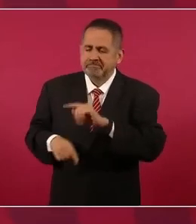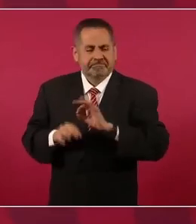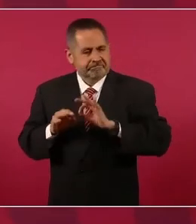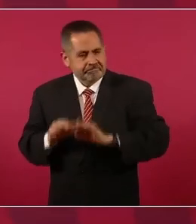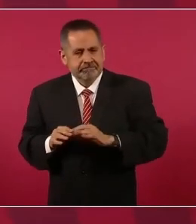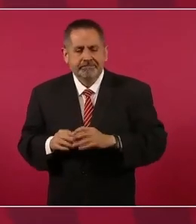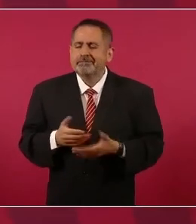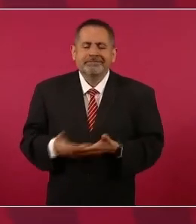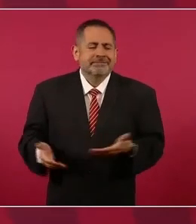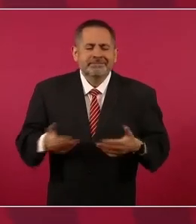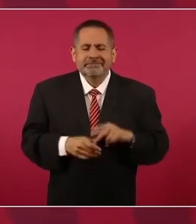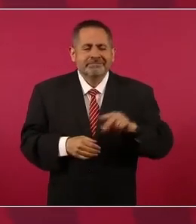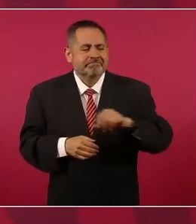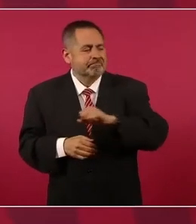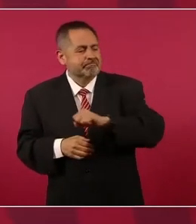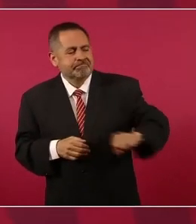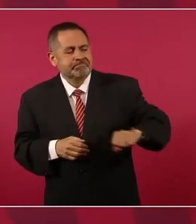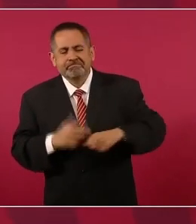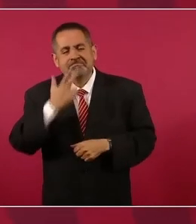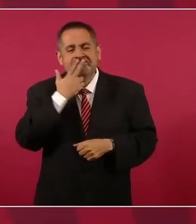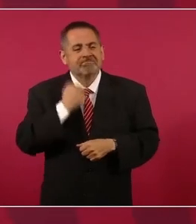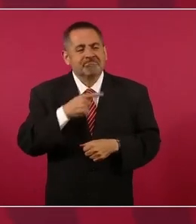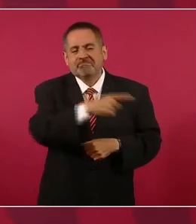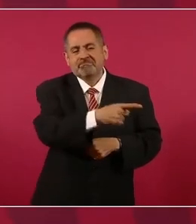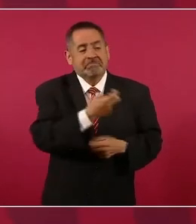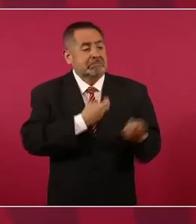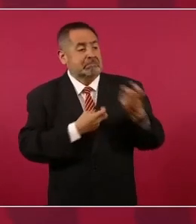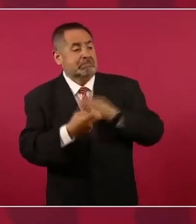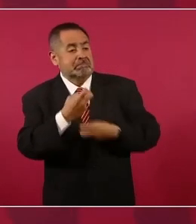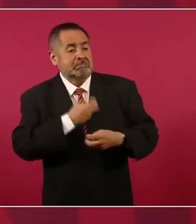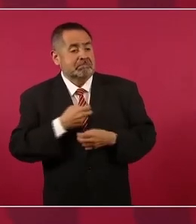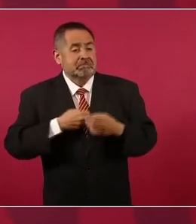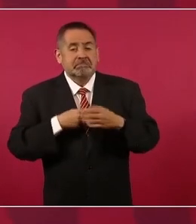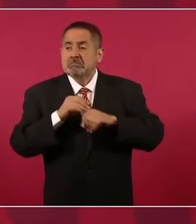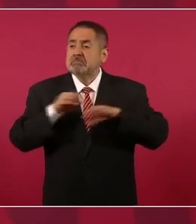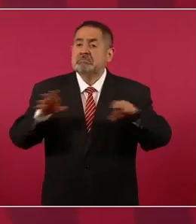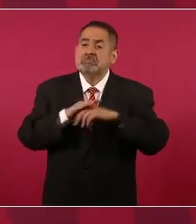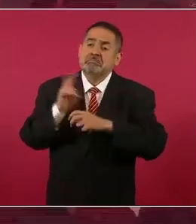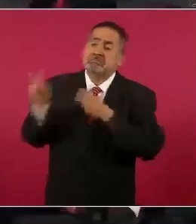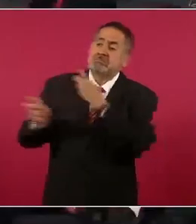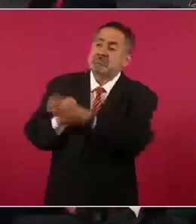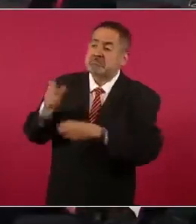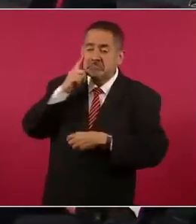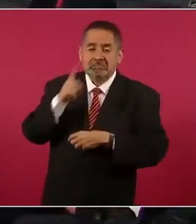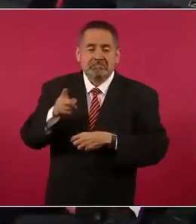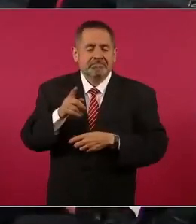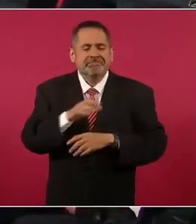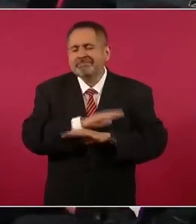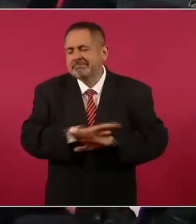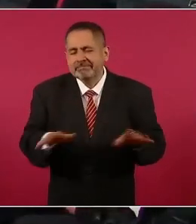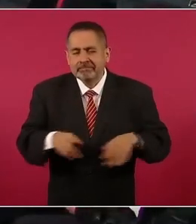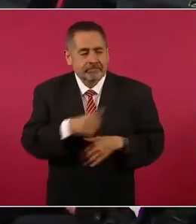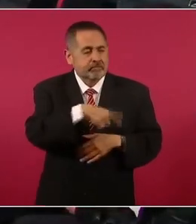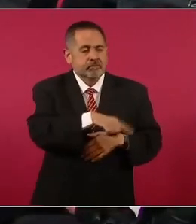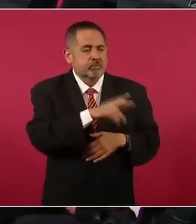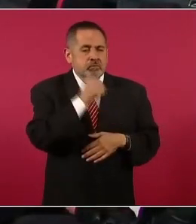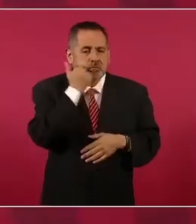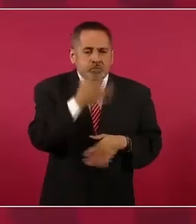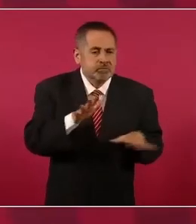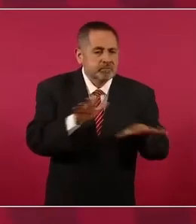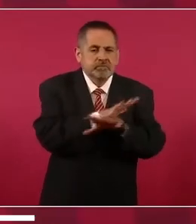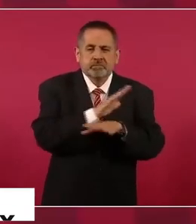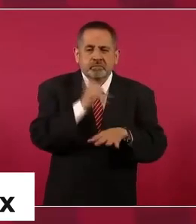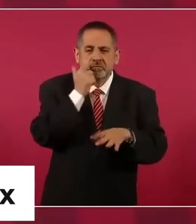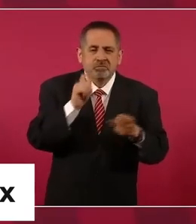ahora ya no les resulta a nuestros adversarios a los conservadores, los que no quieren el cambio, los que no quieren la